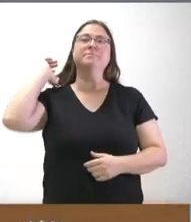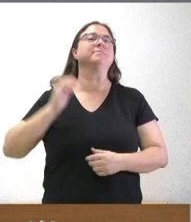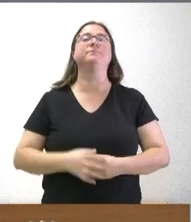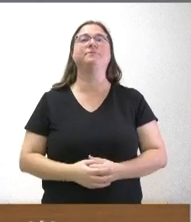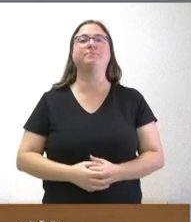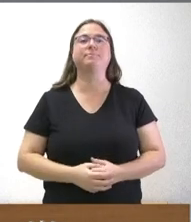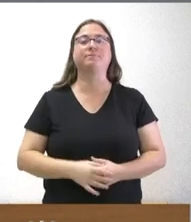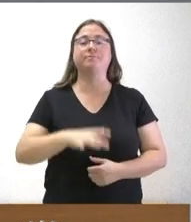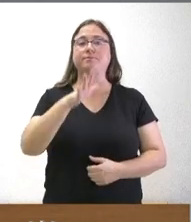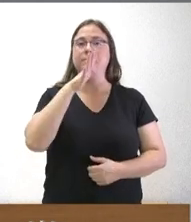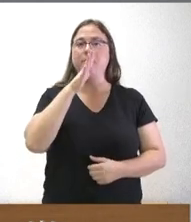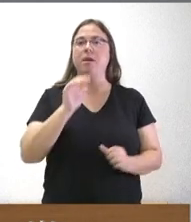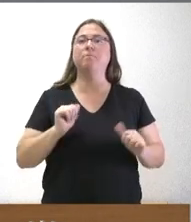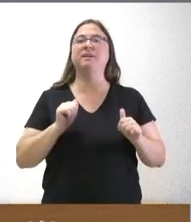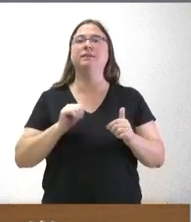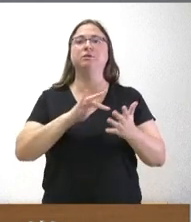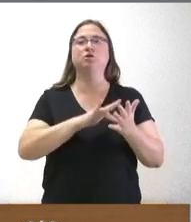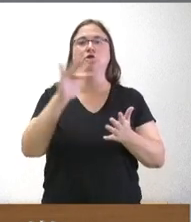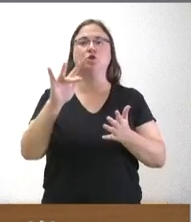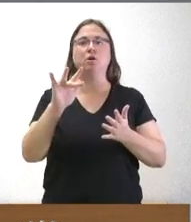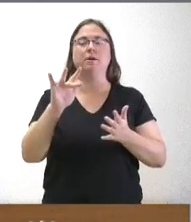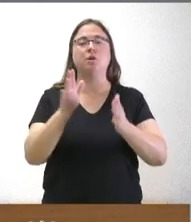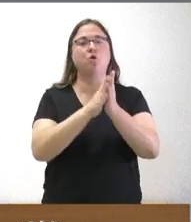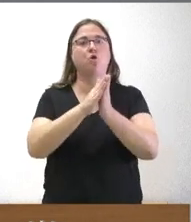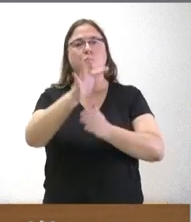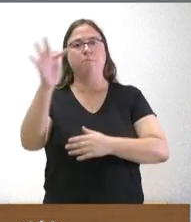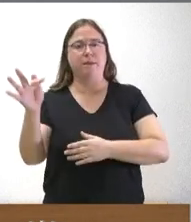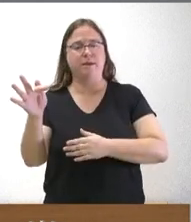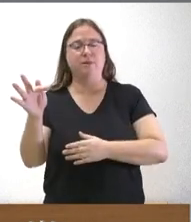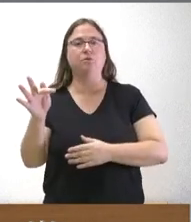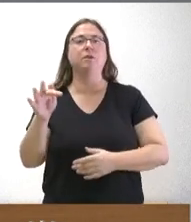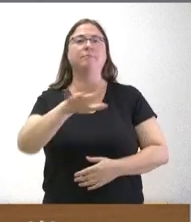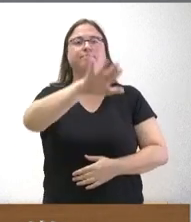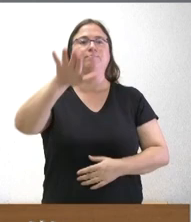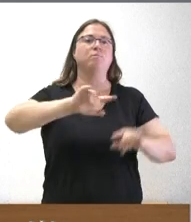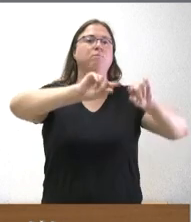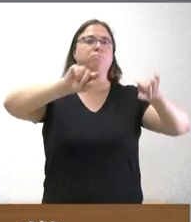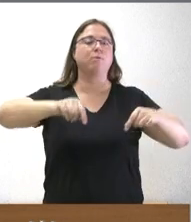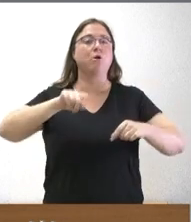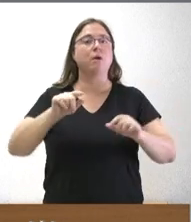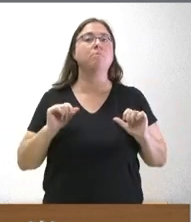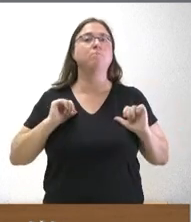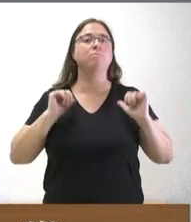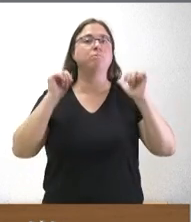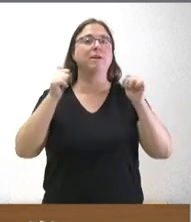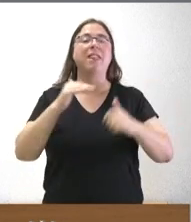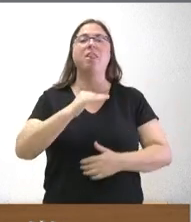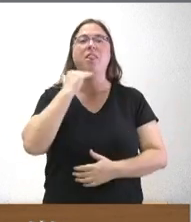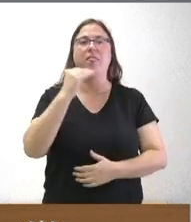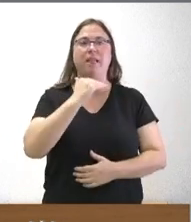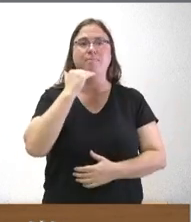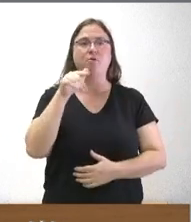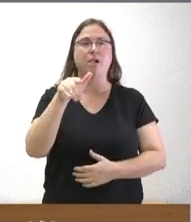vamos a abrir como siempre un turno con los compañeros que nos siguen desde las diferentes provincias hoy lo iniciamos en Zamora